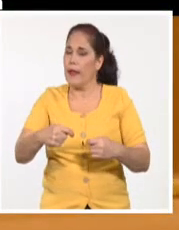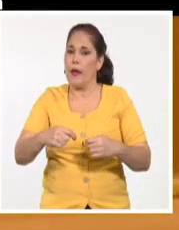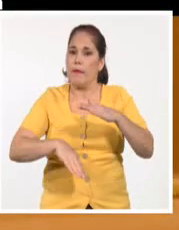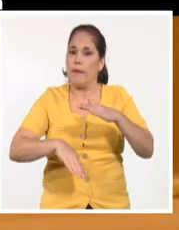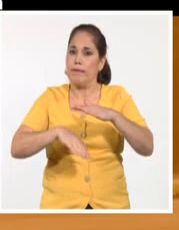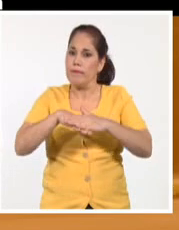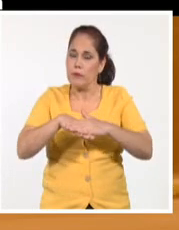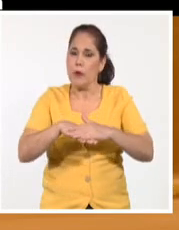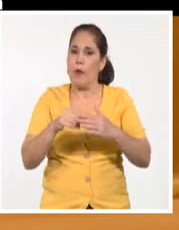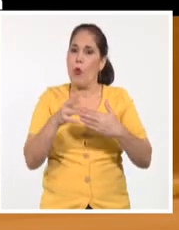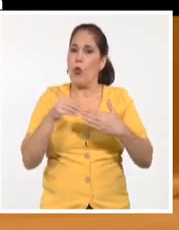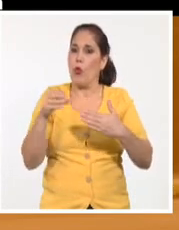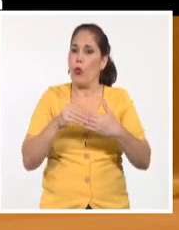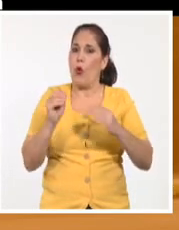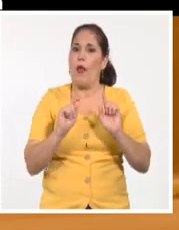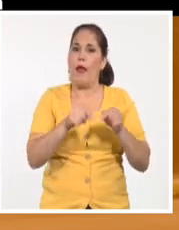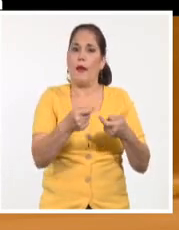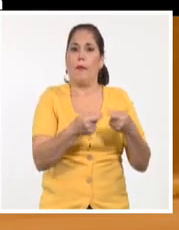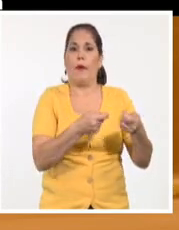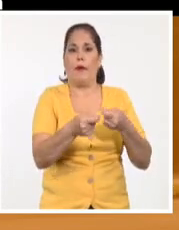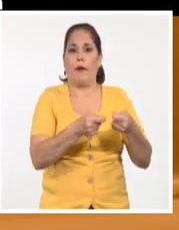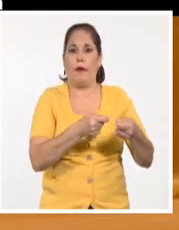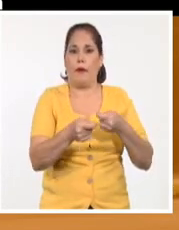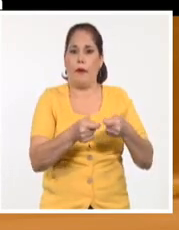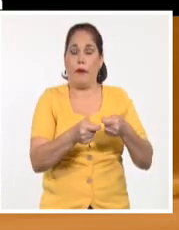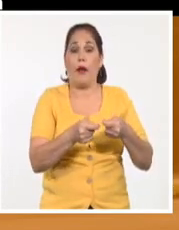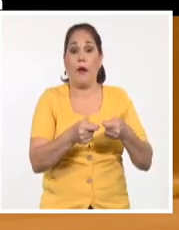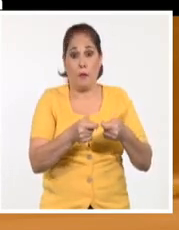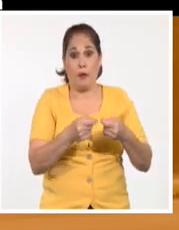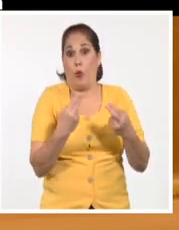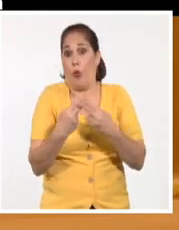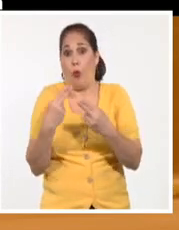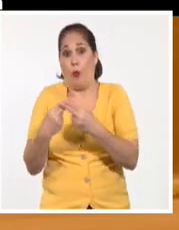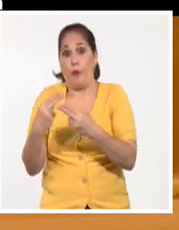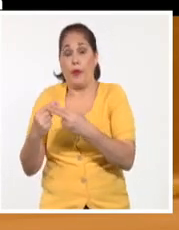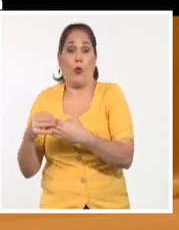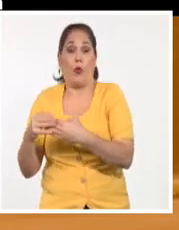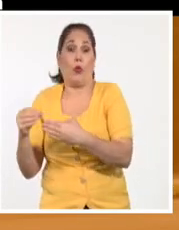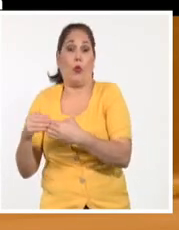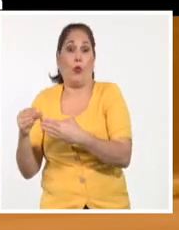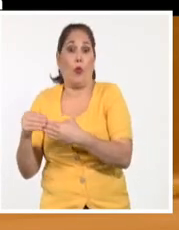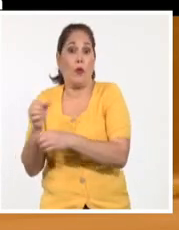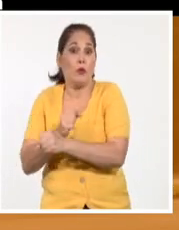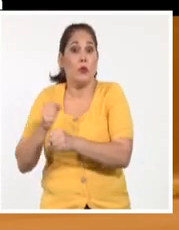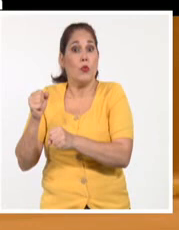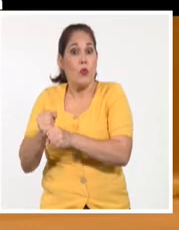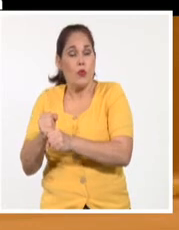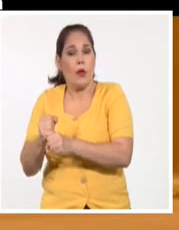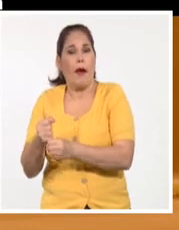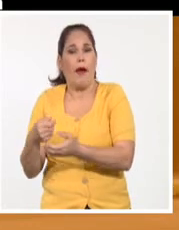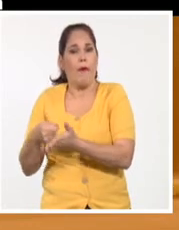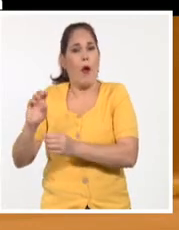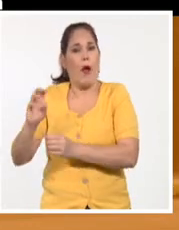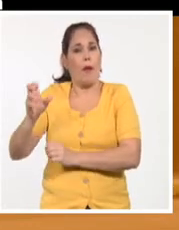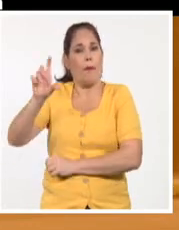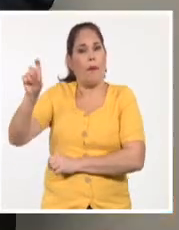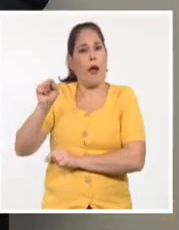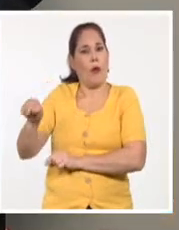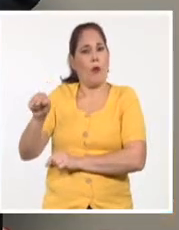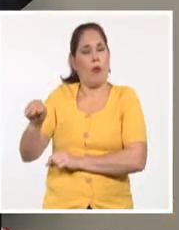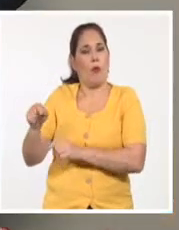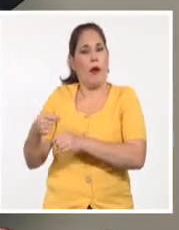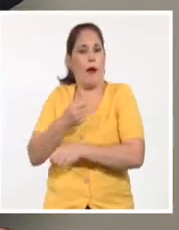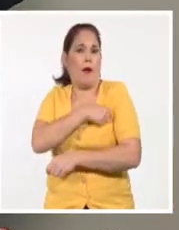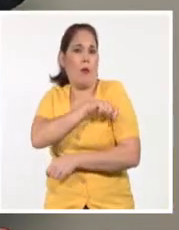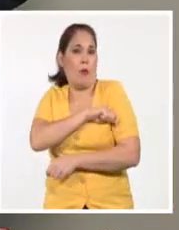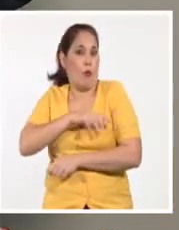cantidad de dólares en ese mercado que está compitiendo con los dólares que se están utilizando para respaldar las necesidades básicas de la